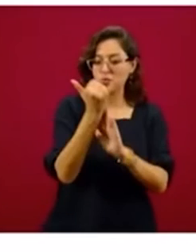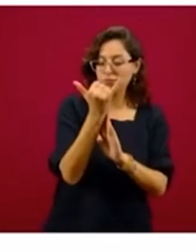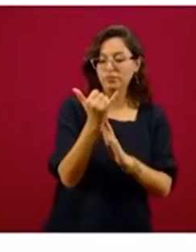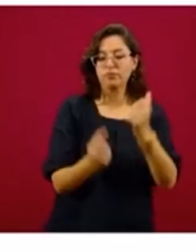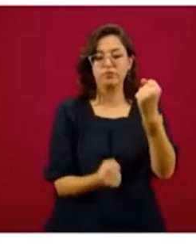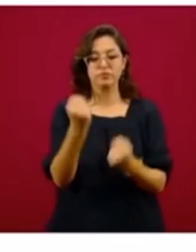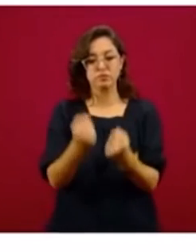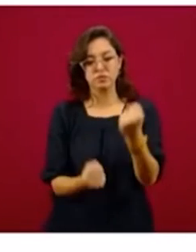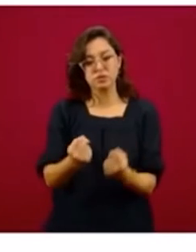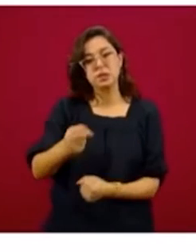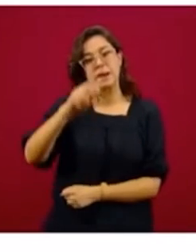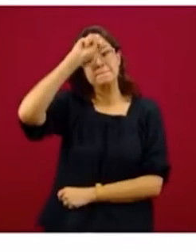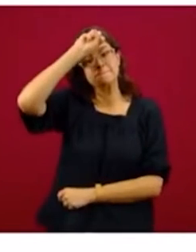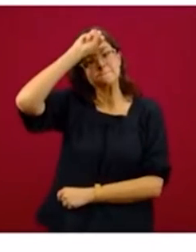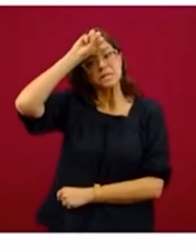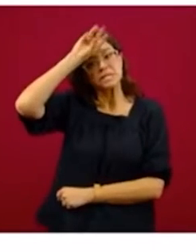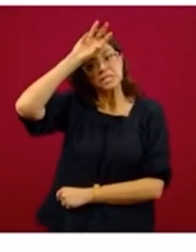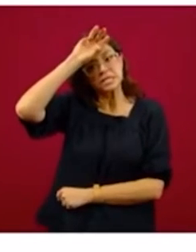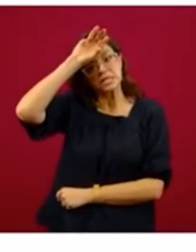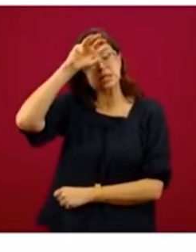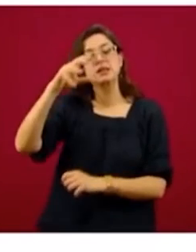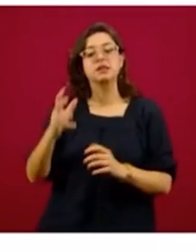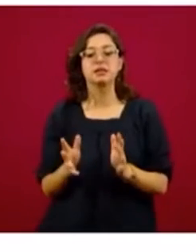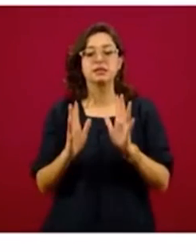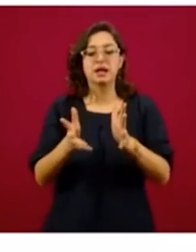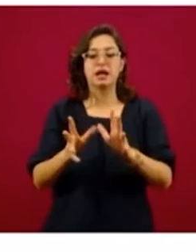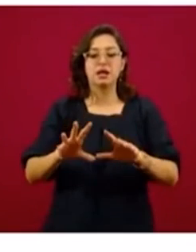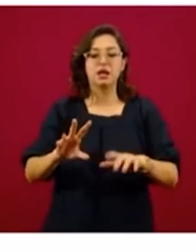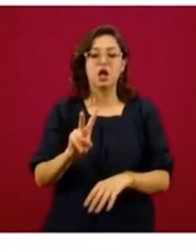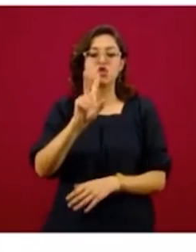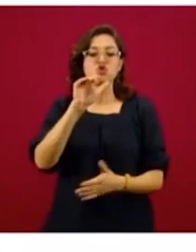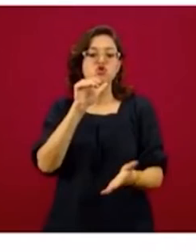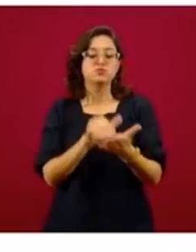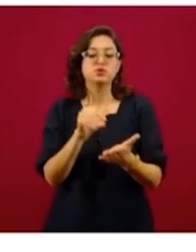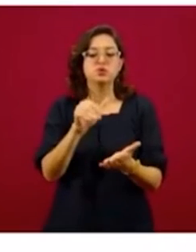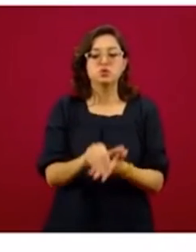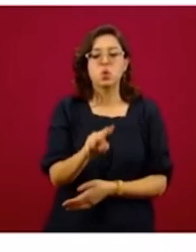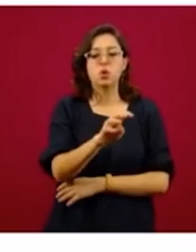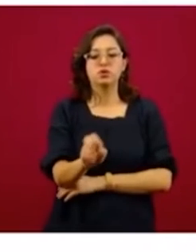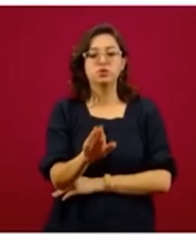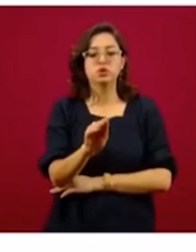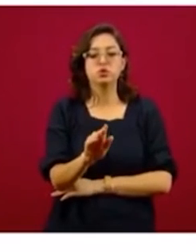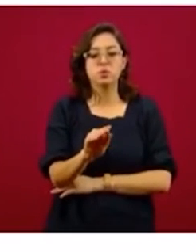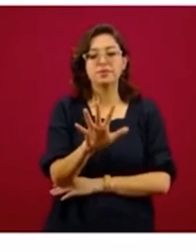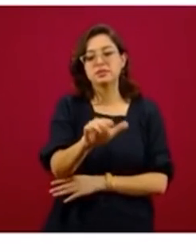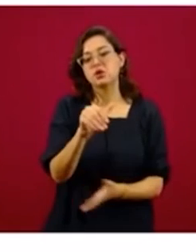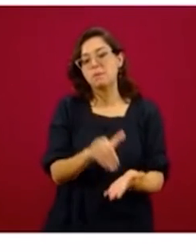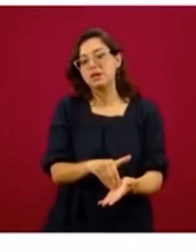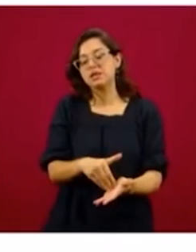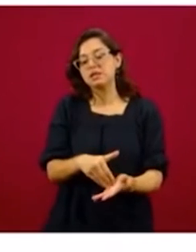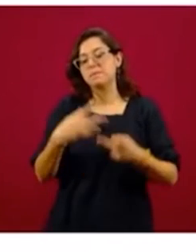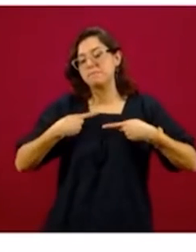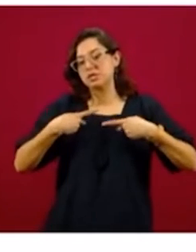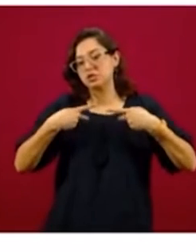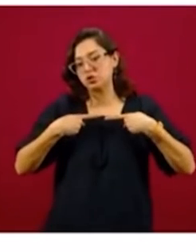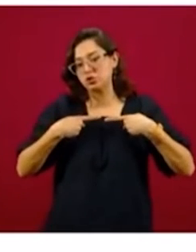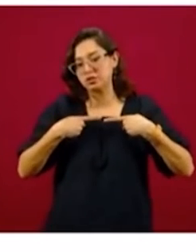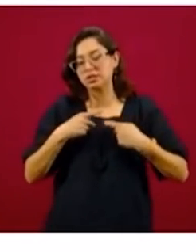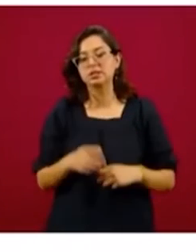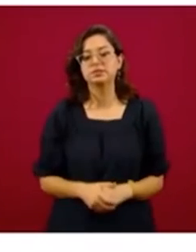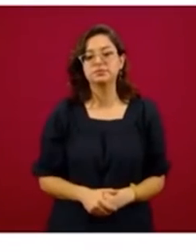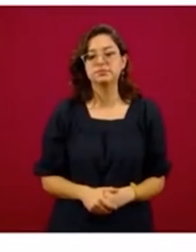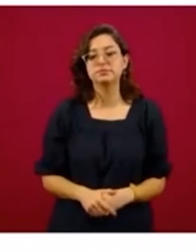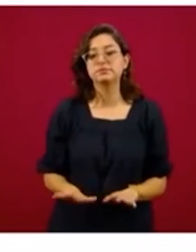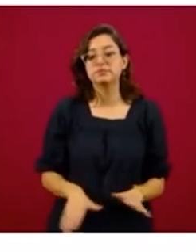automotriz, minería. Estamos incorporando a dos millones 495 mil personas y quedan todavía